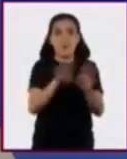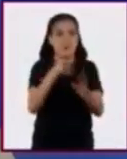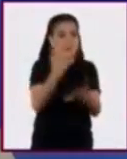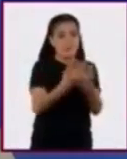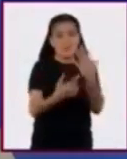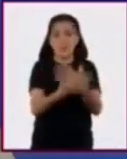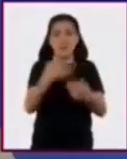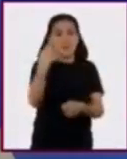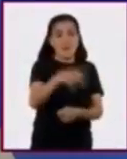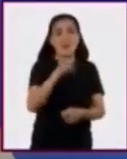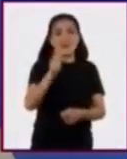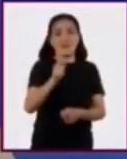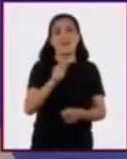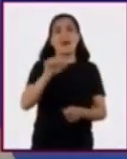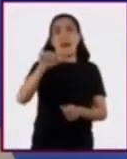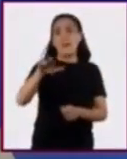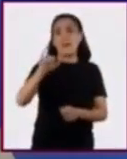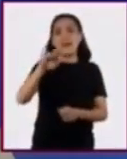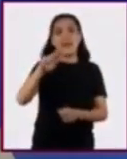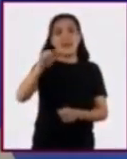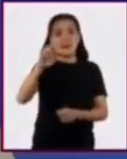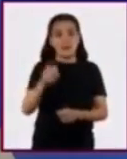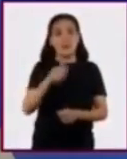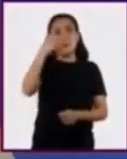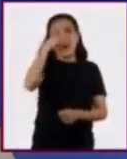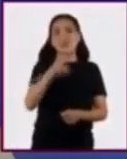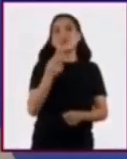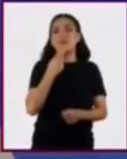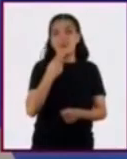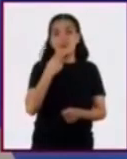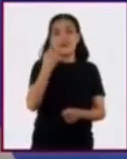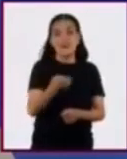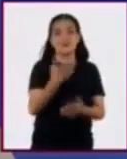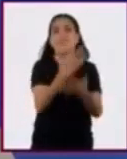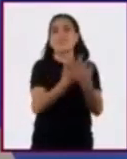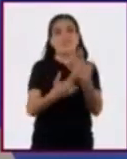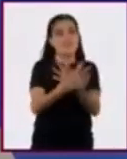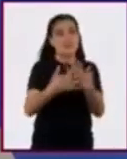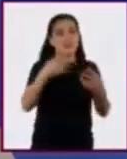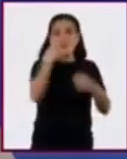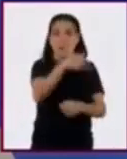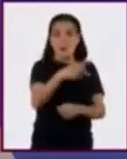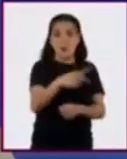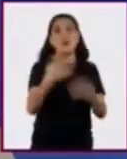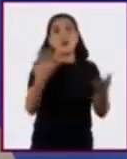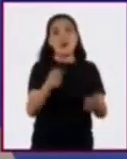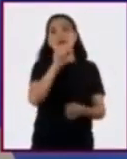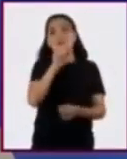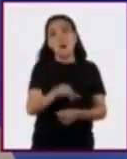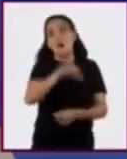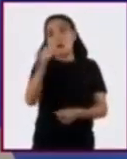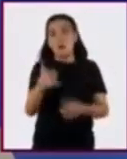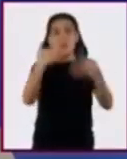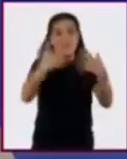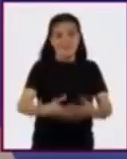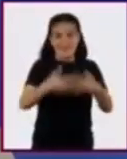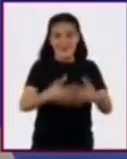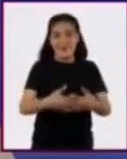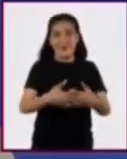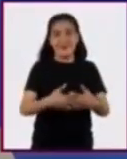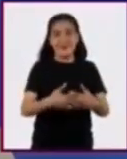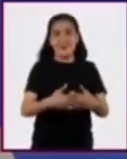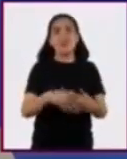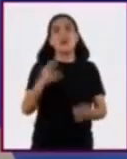en donde el tipo de herramientas que se utilizan son manuales mientras que los procesos fabriles